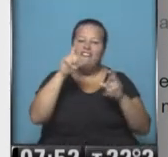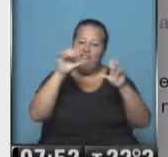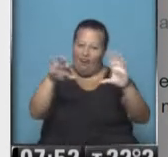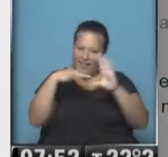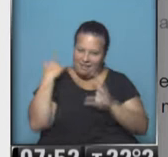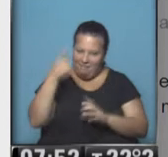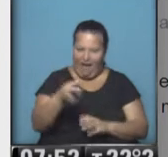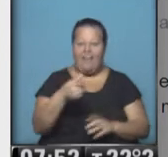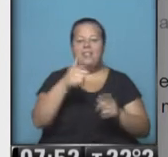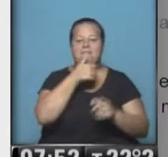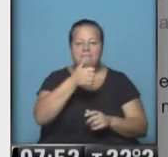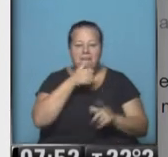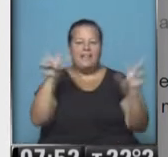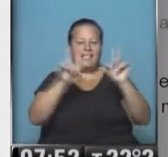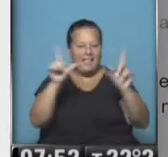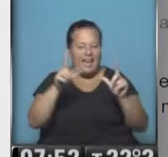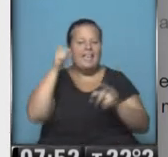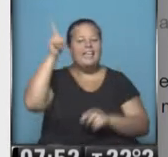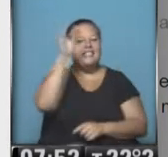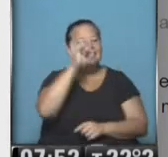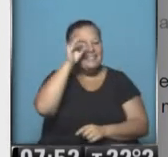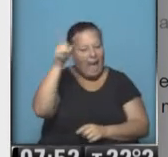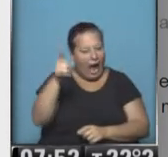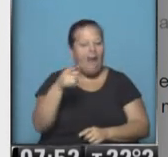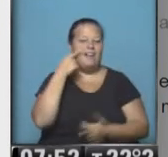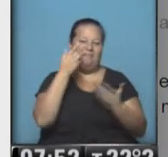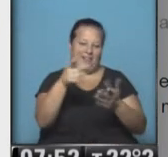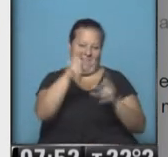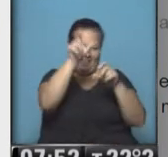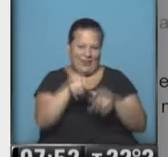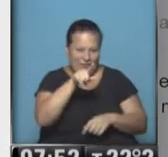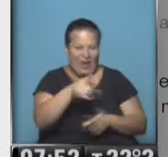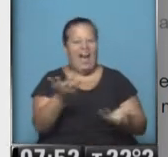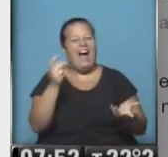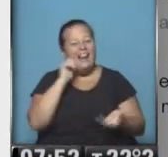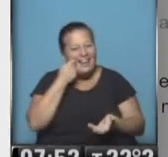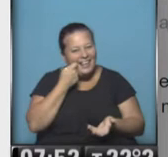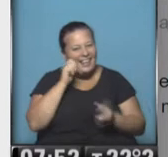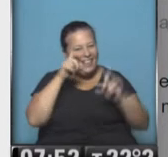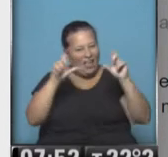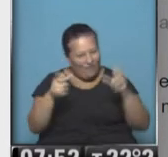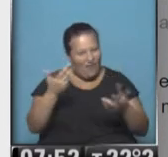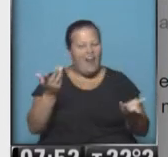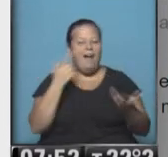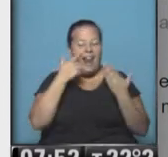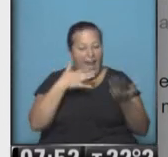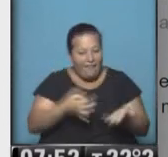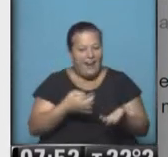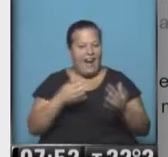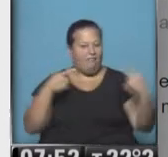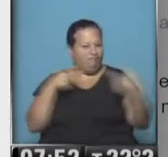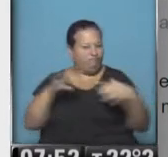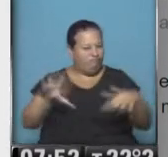nos manda tomando mate y mirando el programa desde el Chaco. Y ahí estás vos. Sí, qué linda, qué linda imagen, Liliana. La verdad que en una